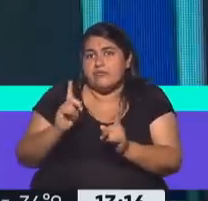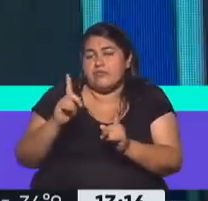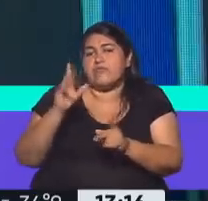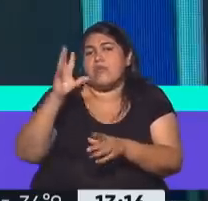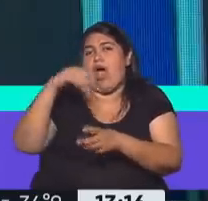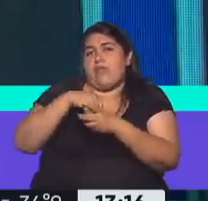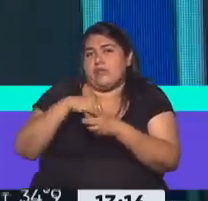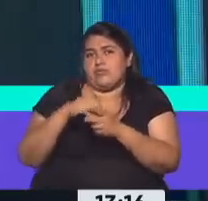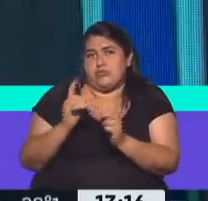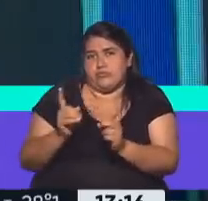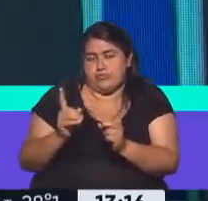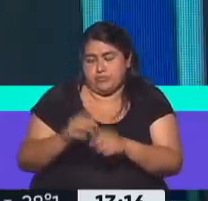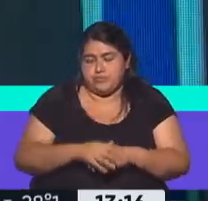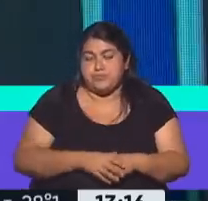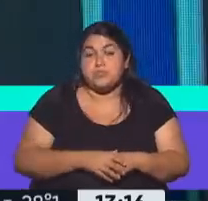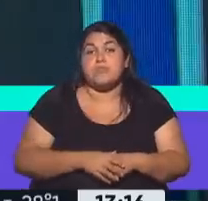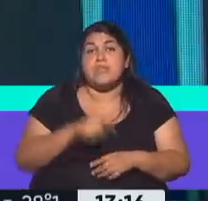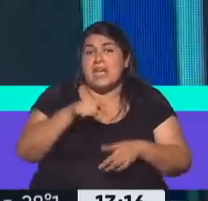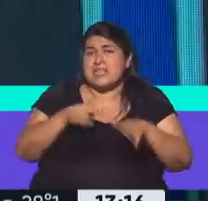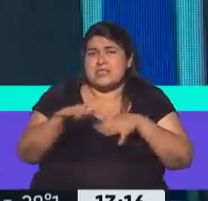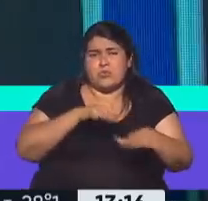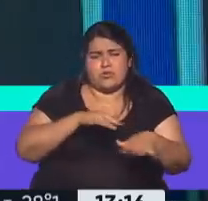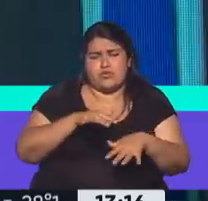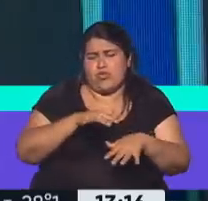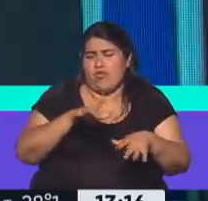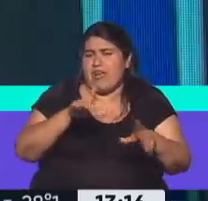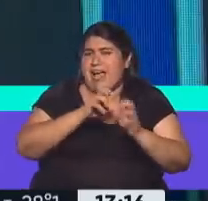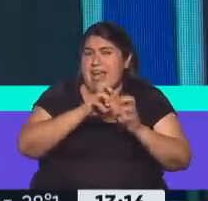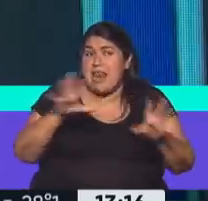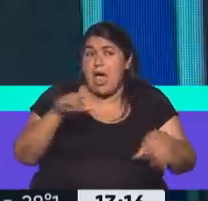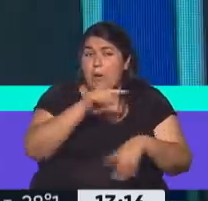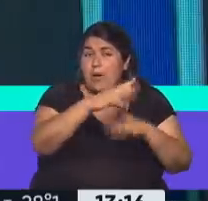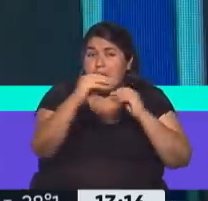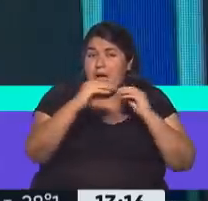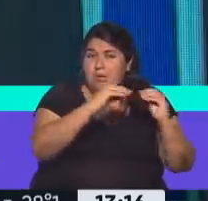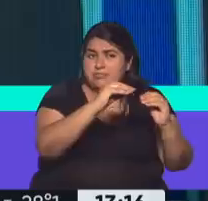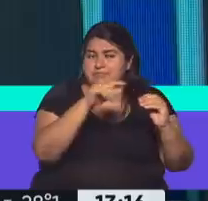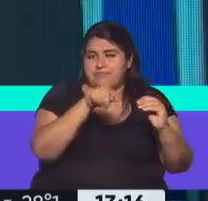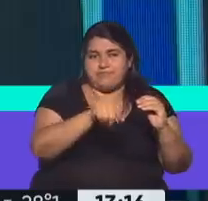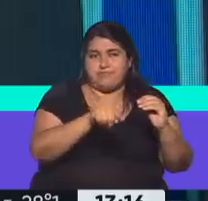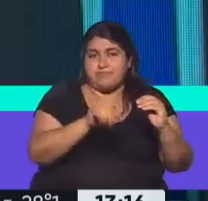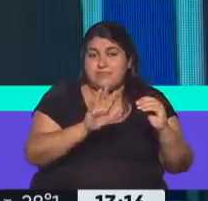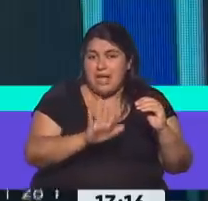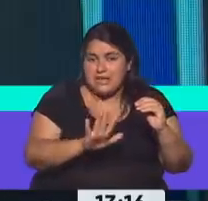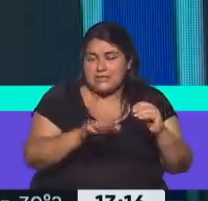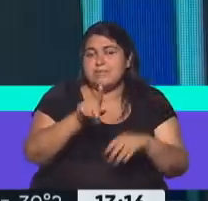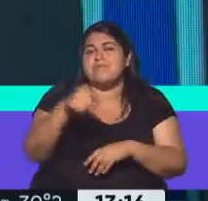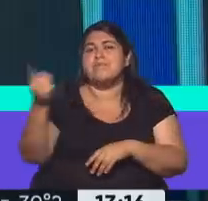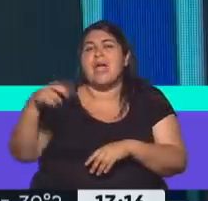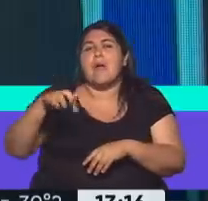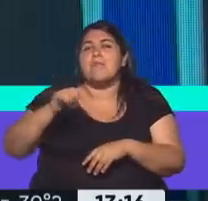provincia de Buenos Aires. La situación es extremadamente grave porque tengamos en cuenta que Pata Medina,